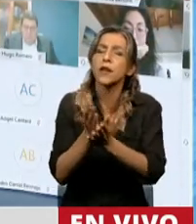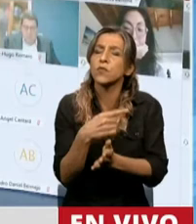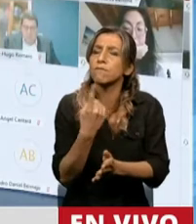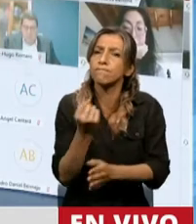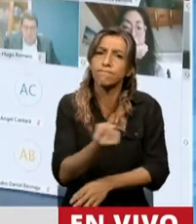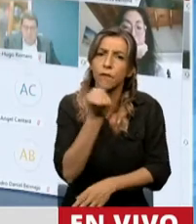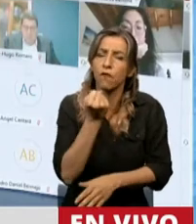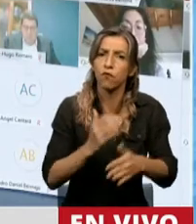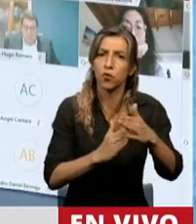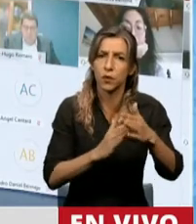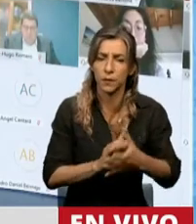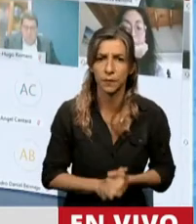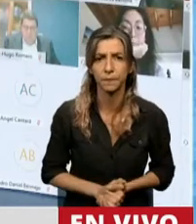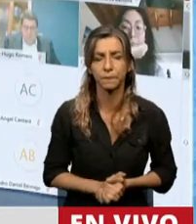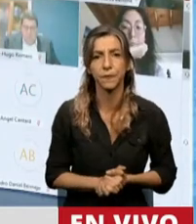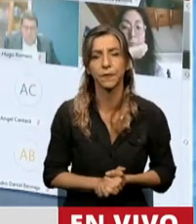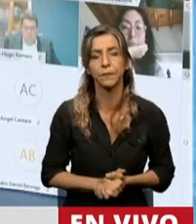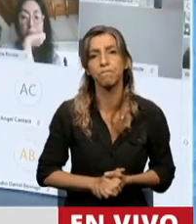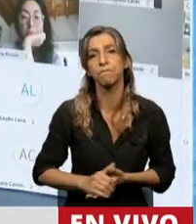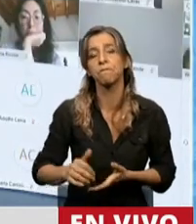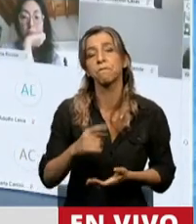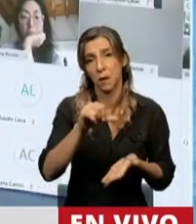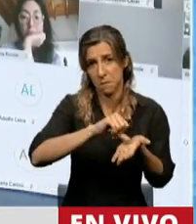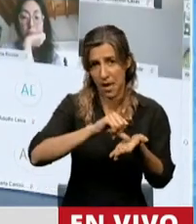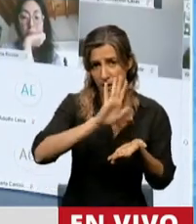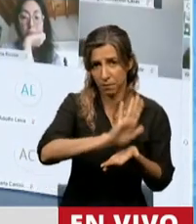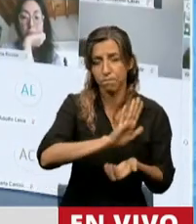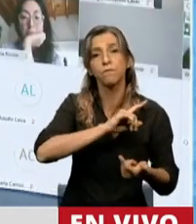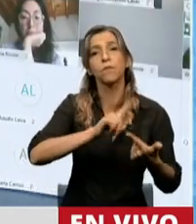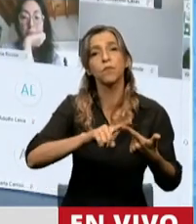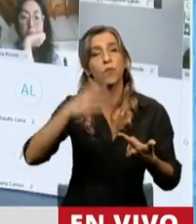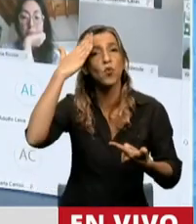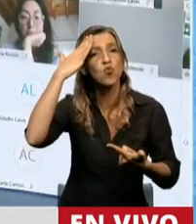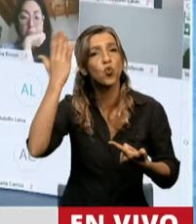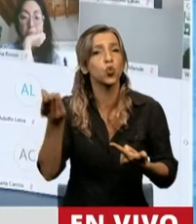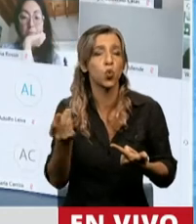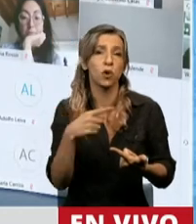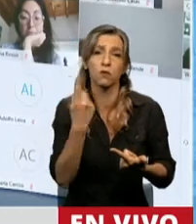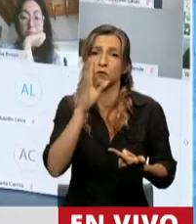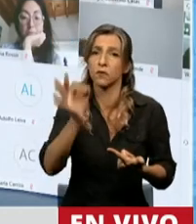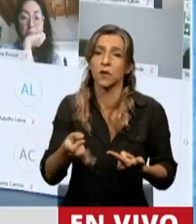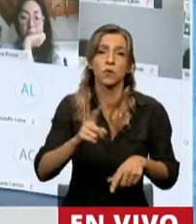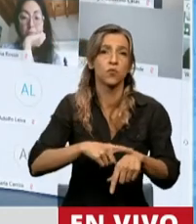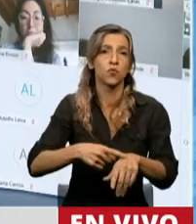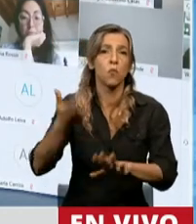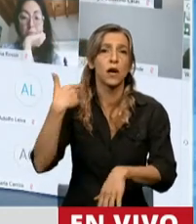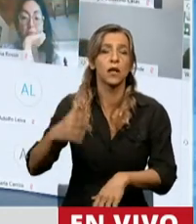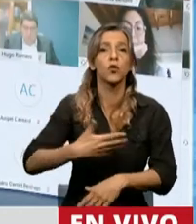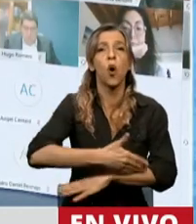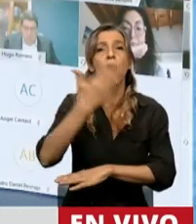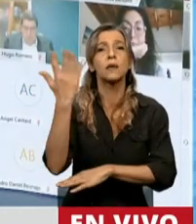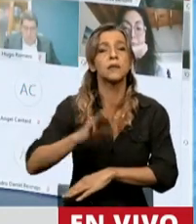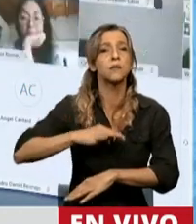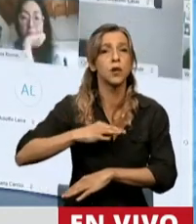país, nuestra primera opinión al mundo sobre la esclavitud fue la asamblea del año 13.